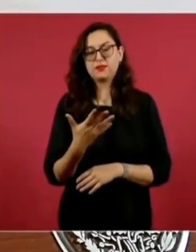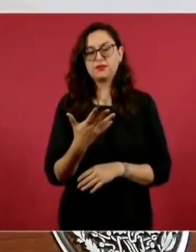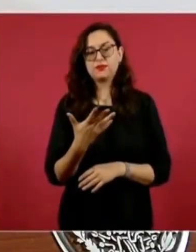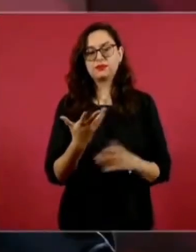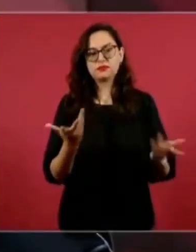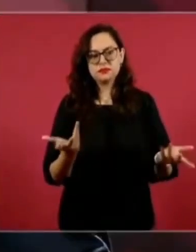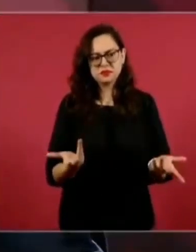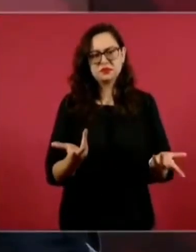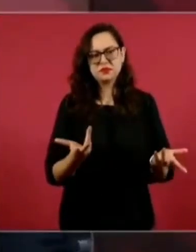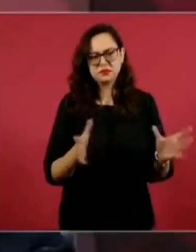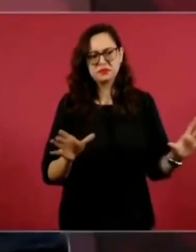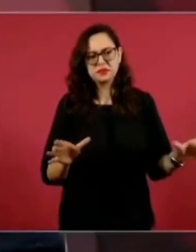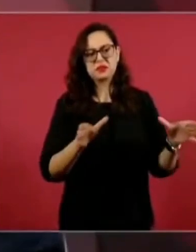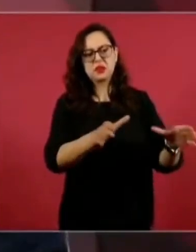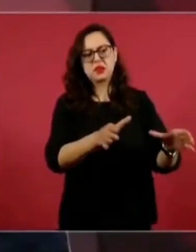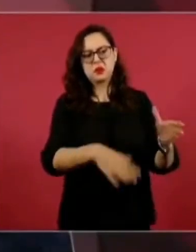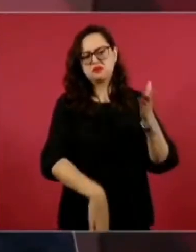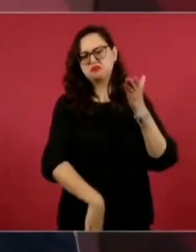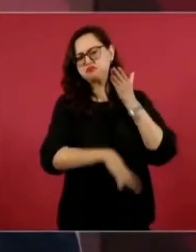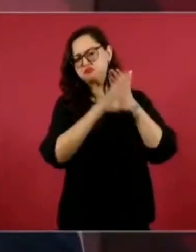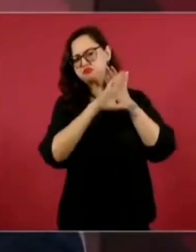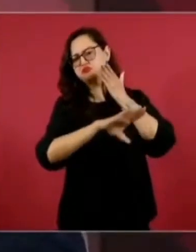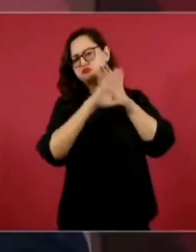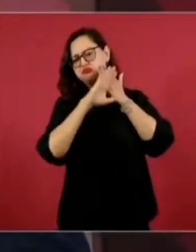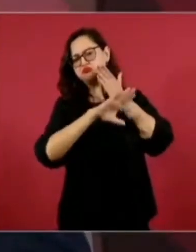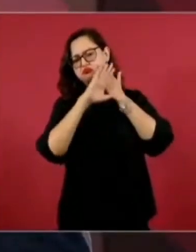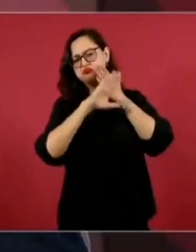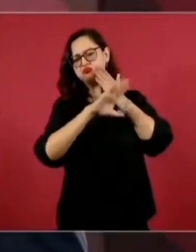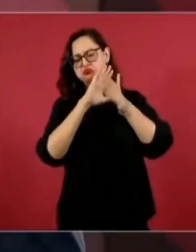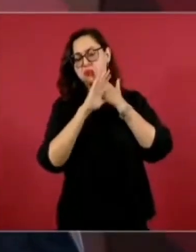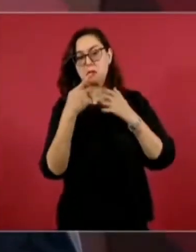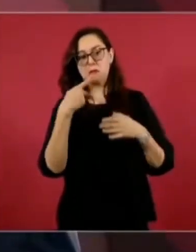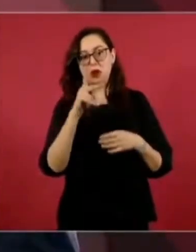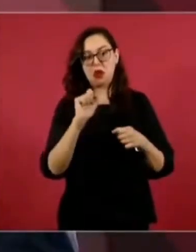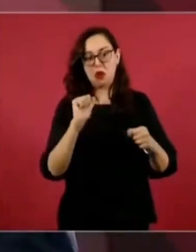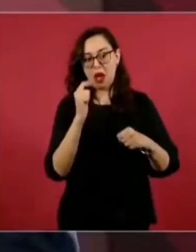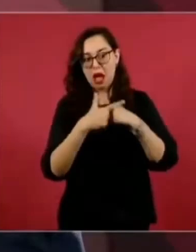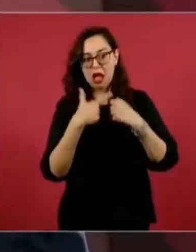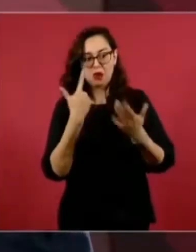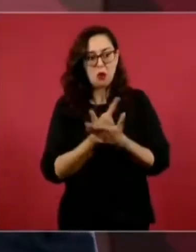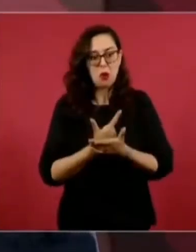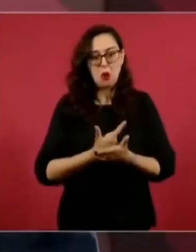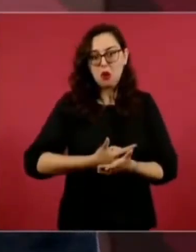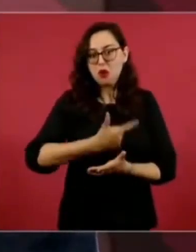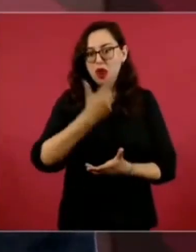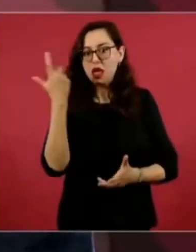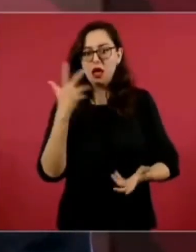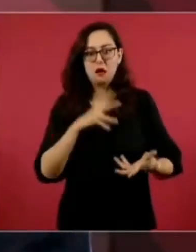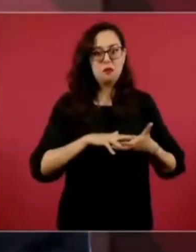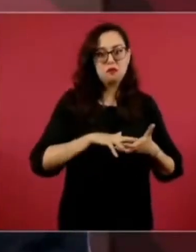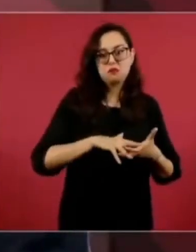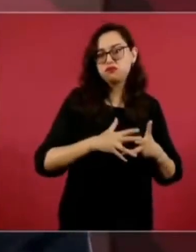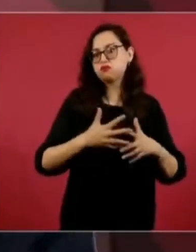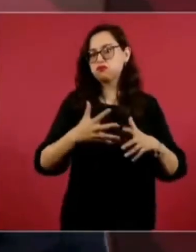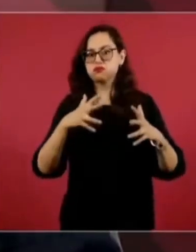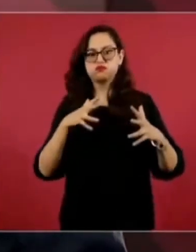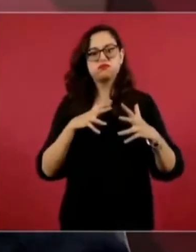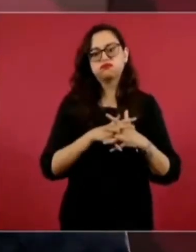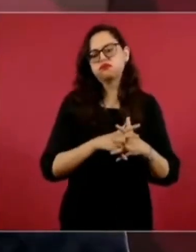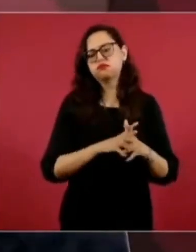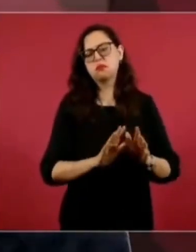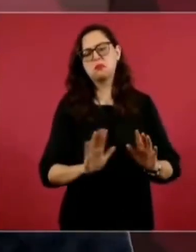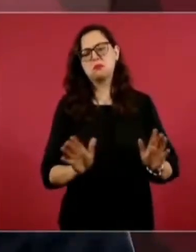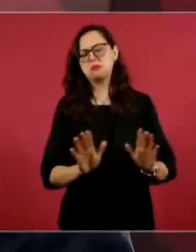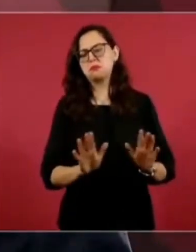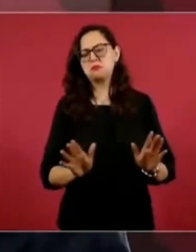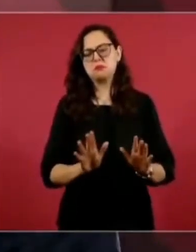ha pasado a mayores. Hemos llevado a cabo la transformación